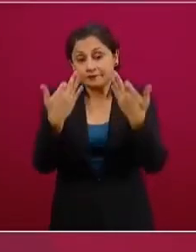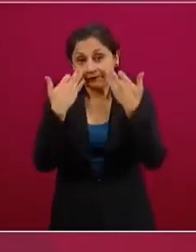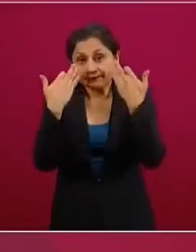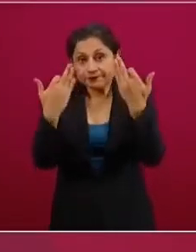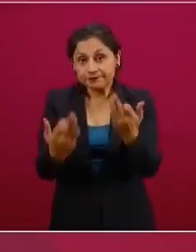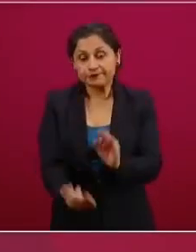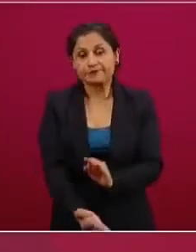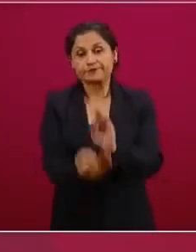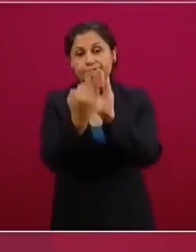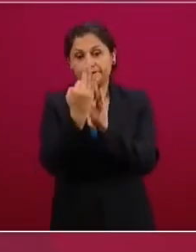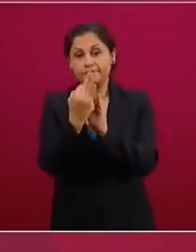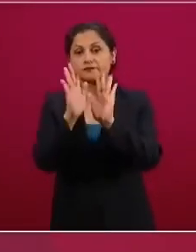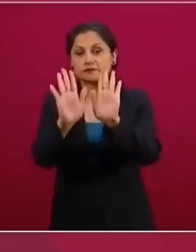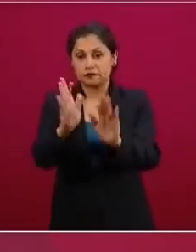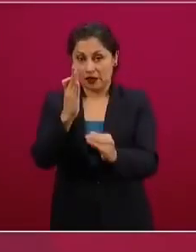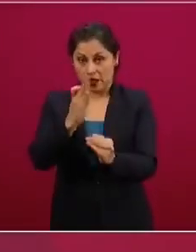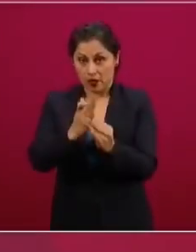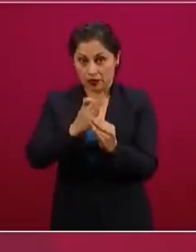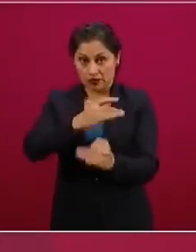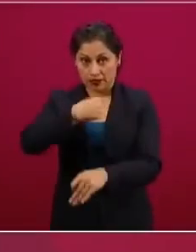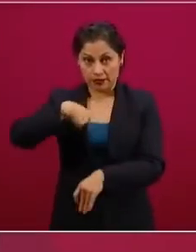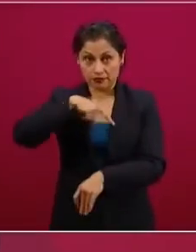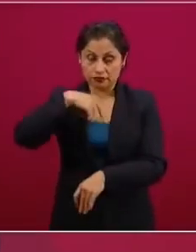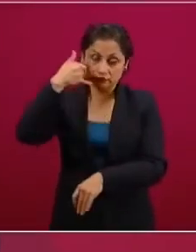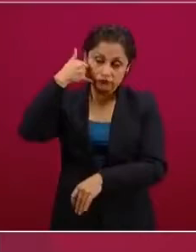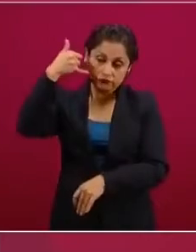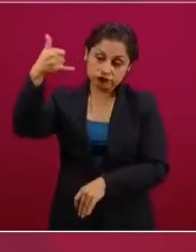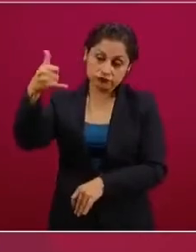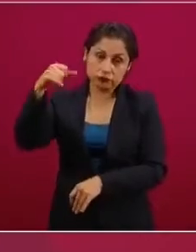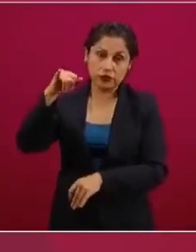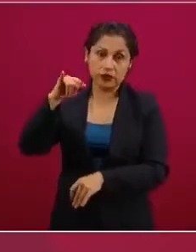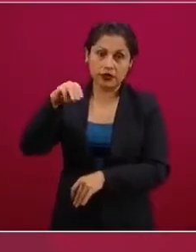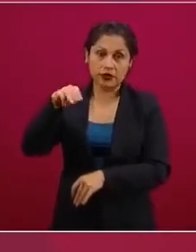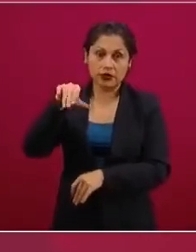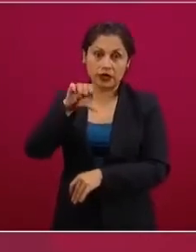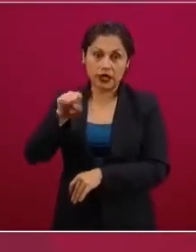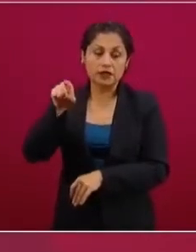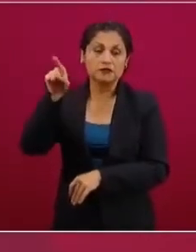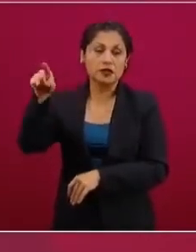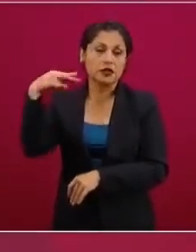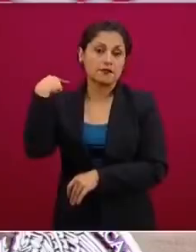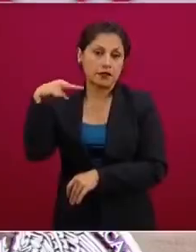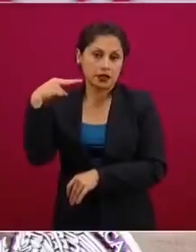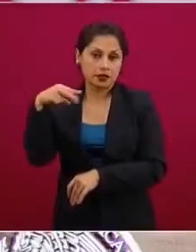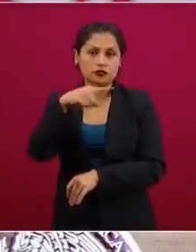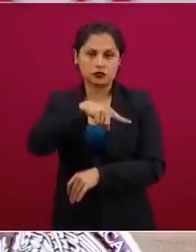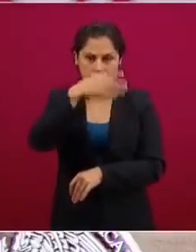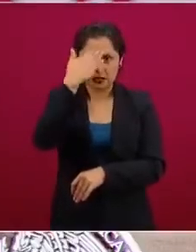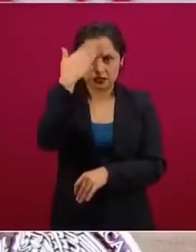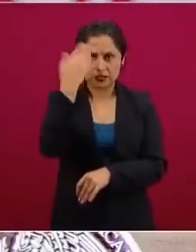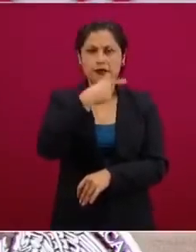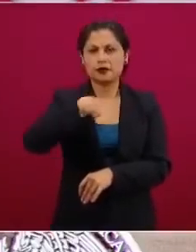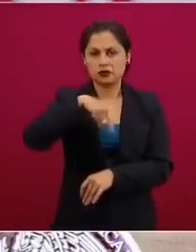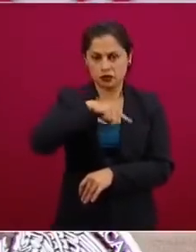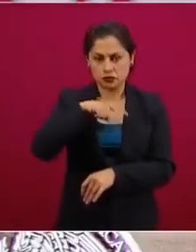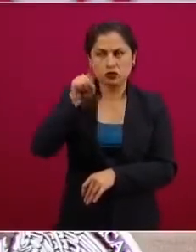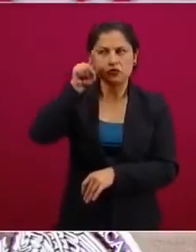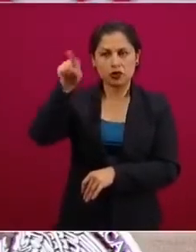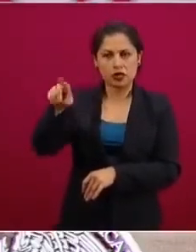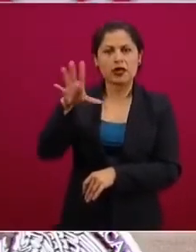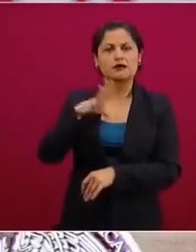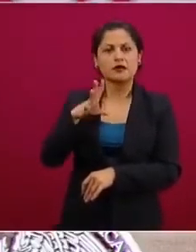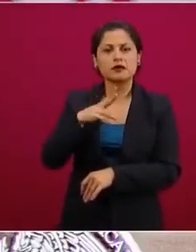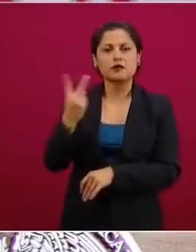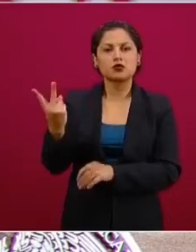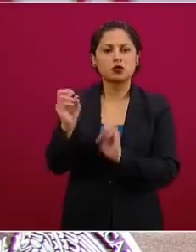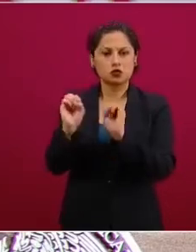comunicar con la representante del IMSS en Veracruz. Como saben, allá tenemos dos delegaciones, hay dos extraordinarias